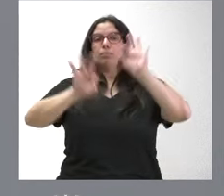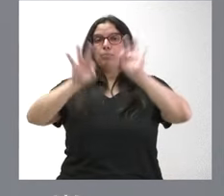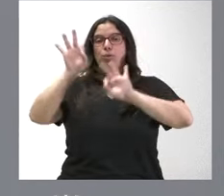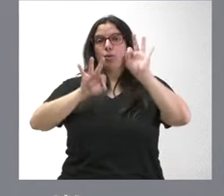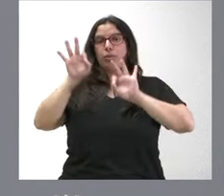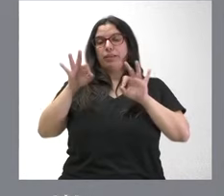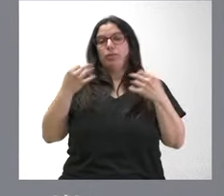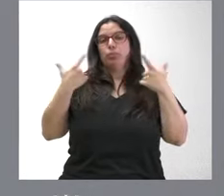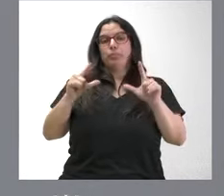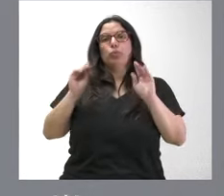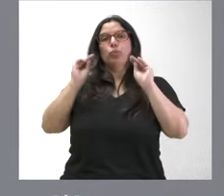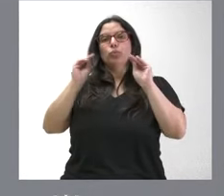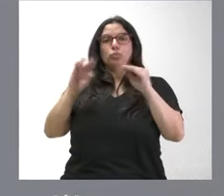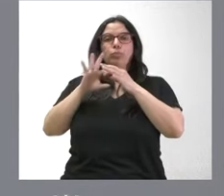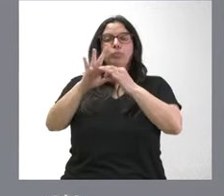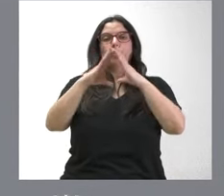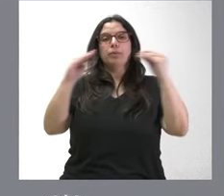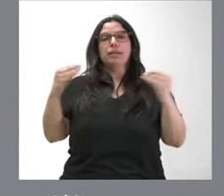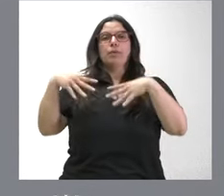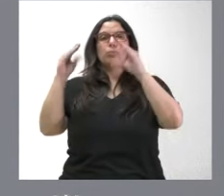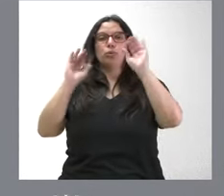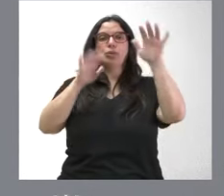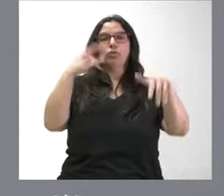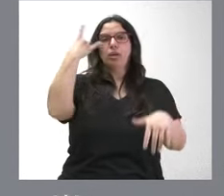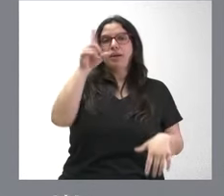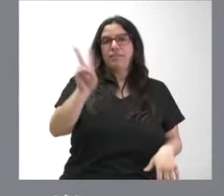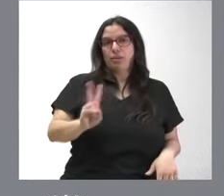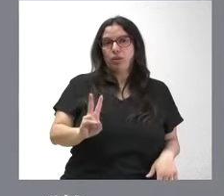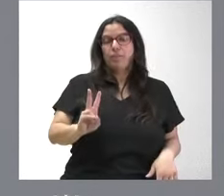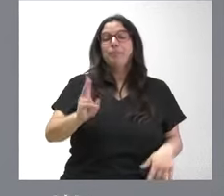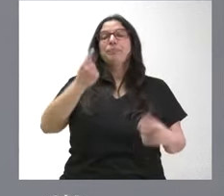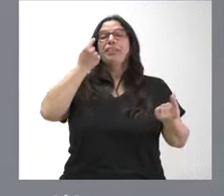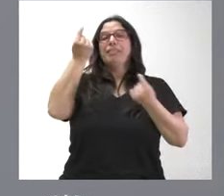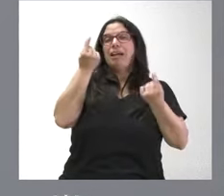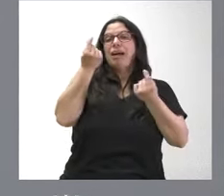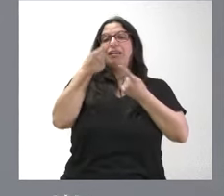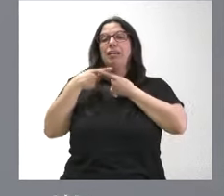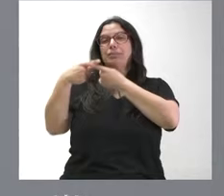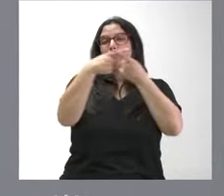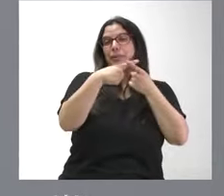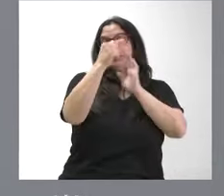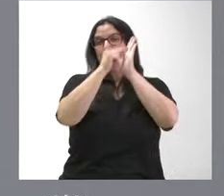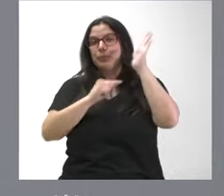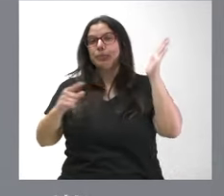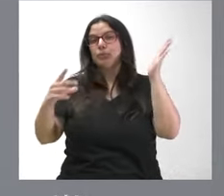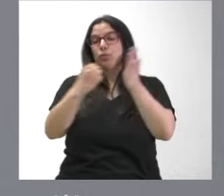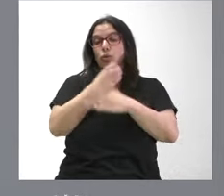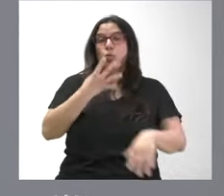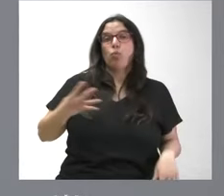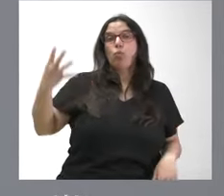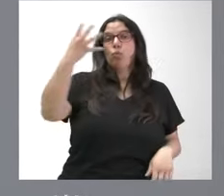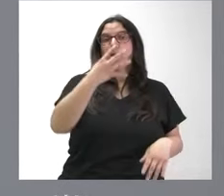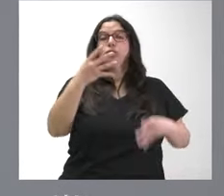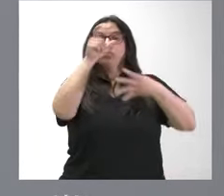parte que corresponde a las universidades de Burgos, León, Salamanca y Valladolid. El detalle de la distribución entre cada una de estas cuatro universidades